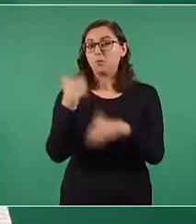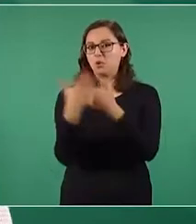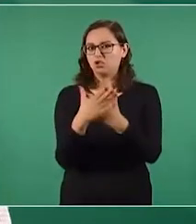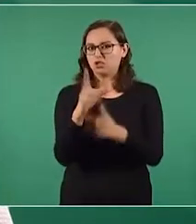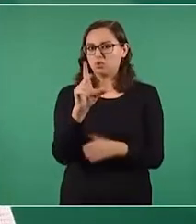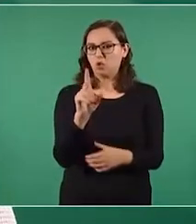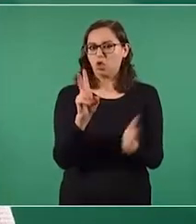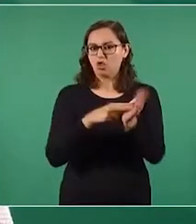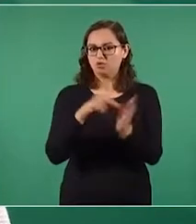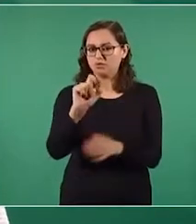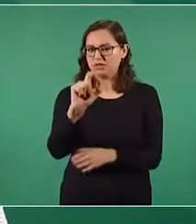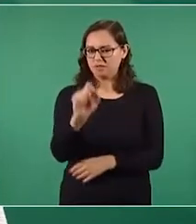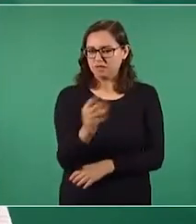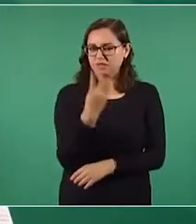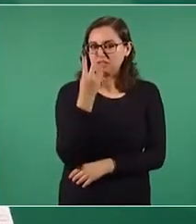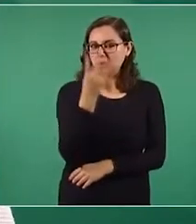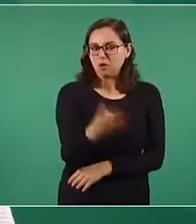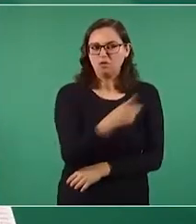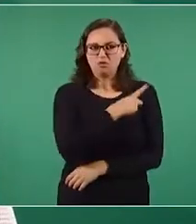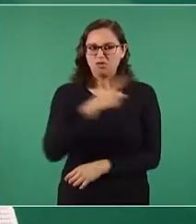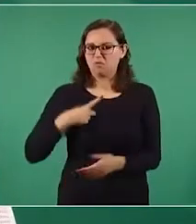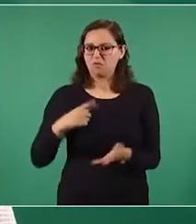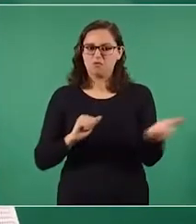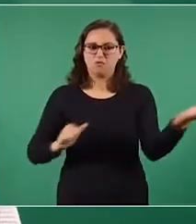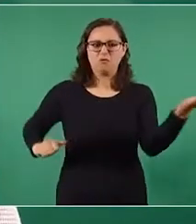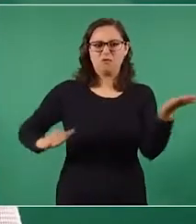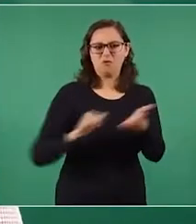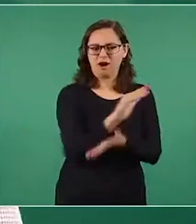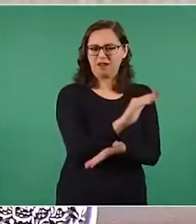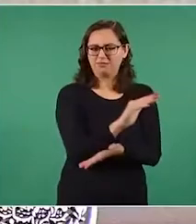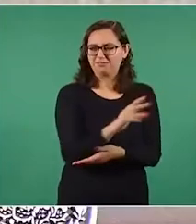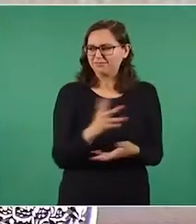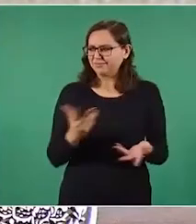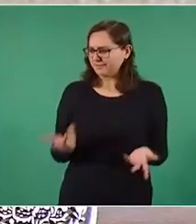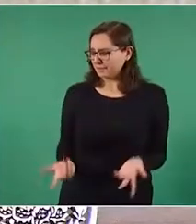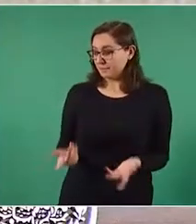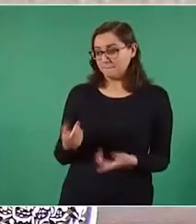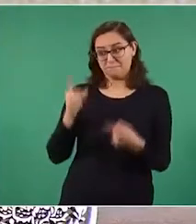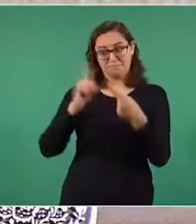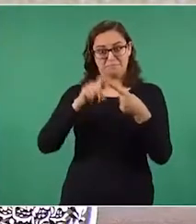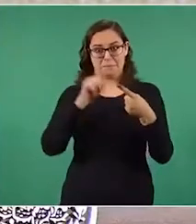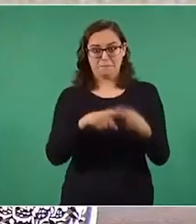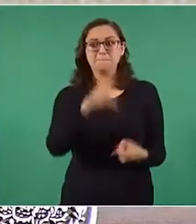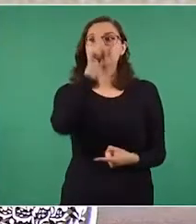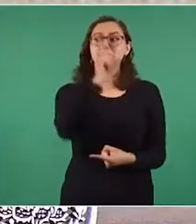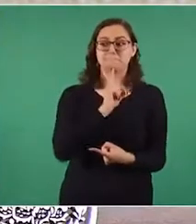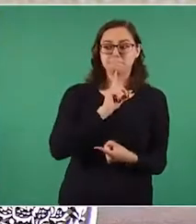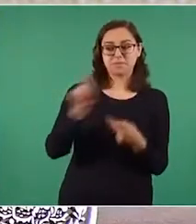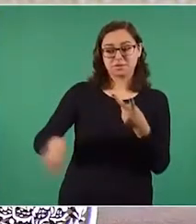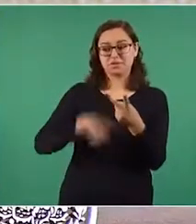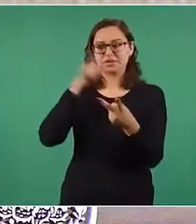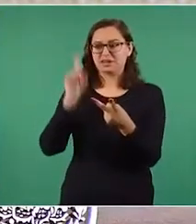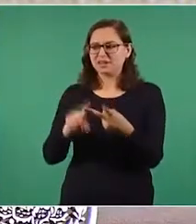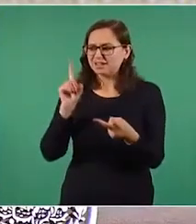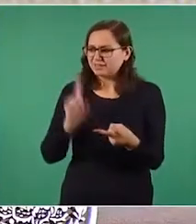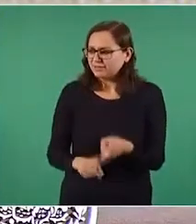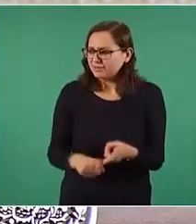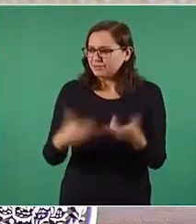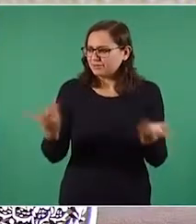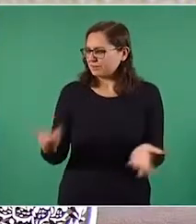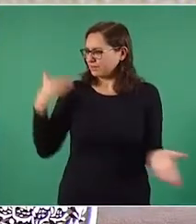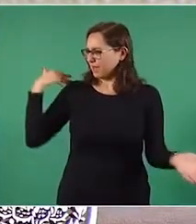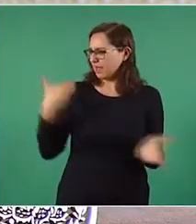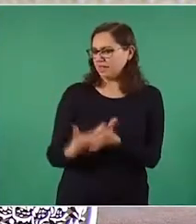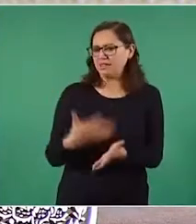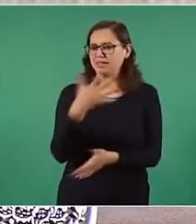indigna la manera tan velada de racismo y discriminación en los dichos justo en la conmemoración de los